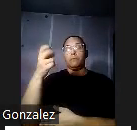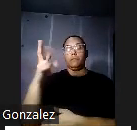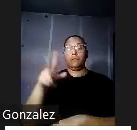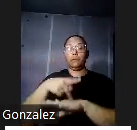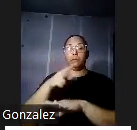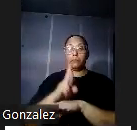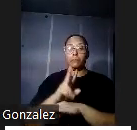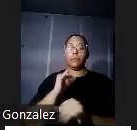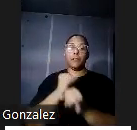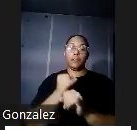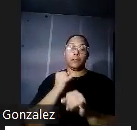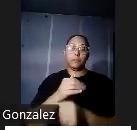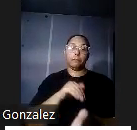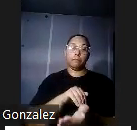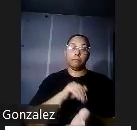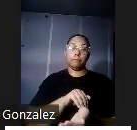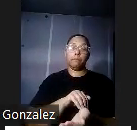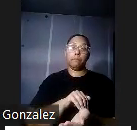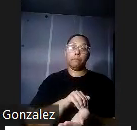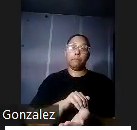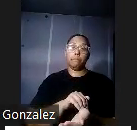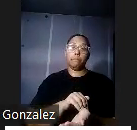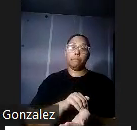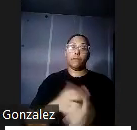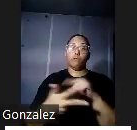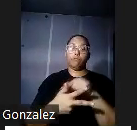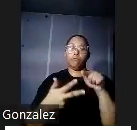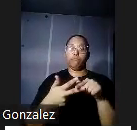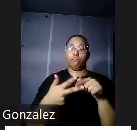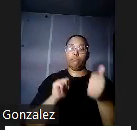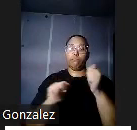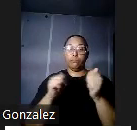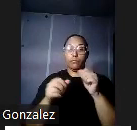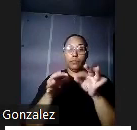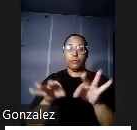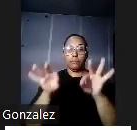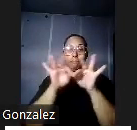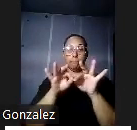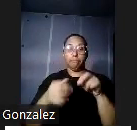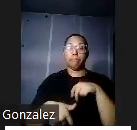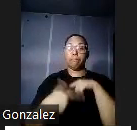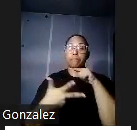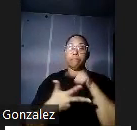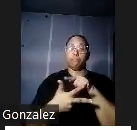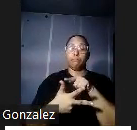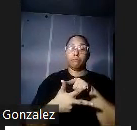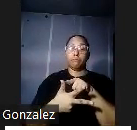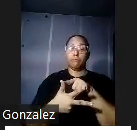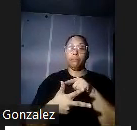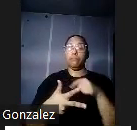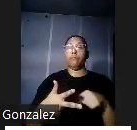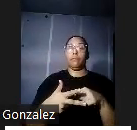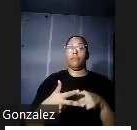Instituto de Medicina Tropical tuvo tres actividades principales en sus inicios la docencia